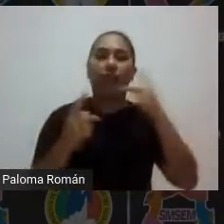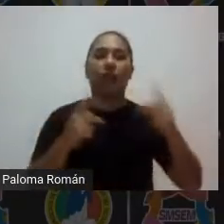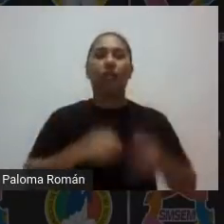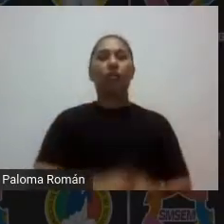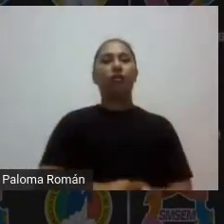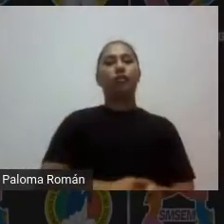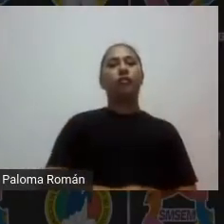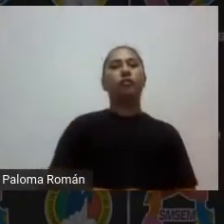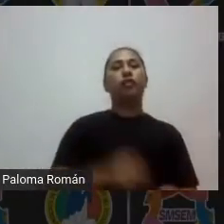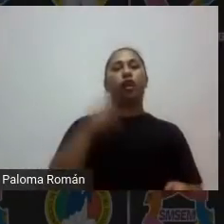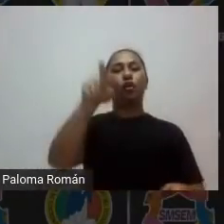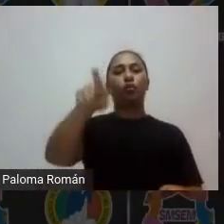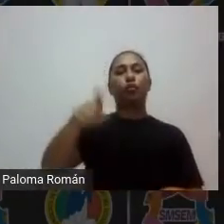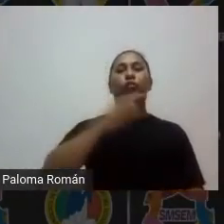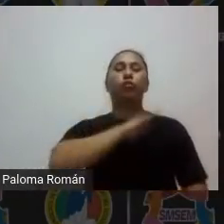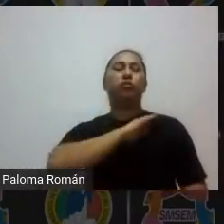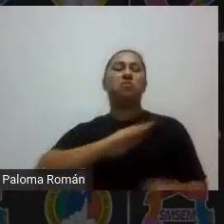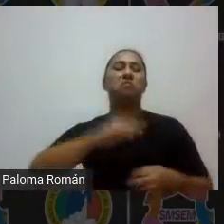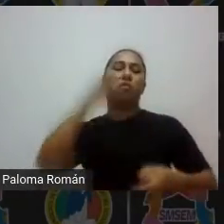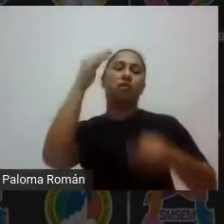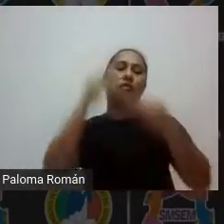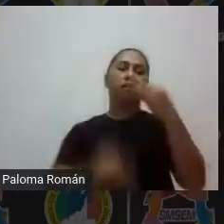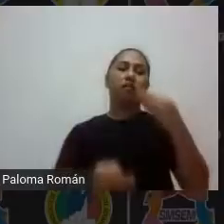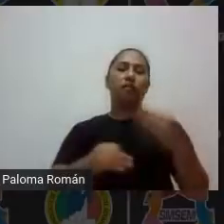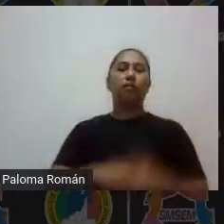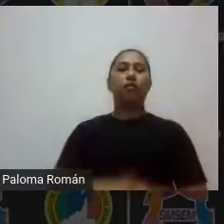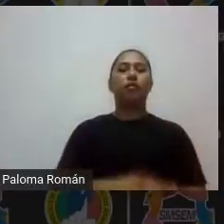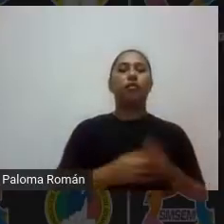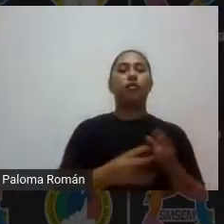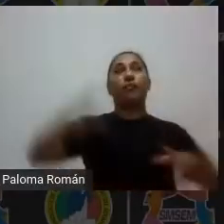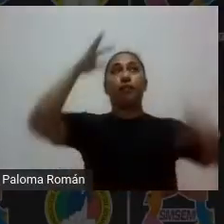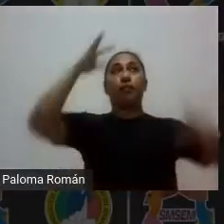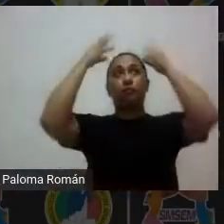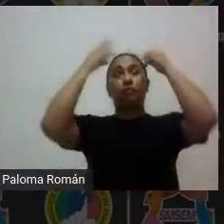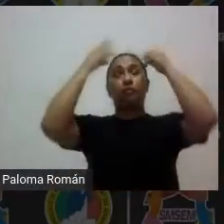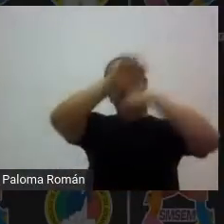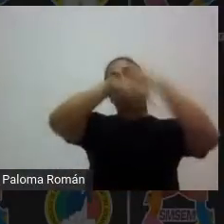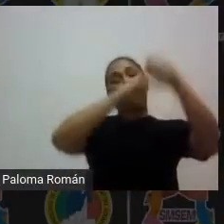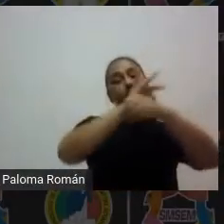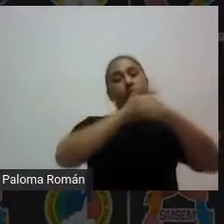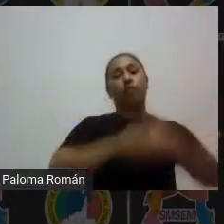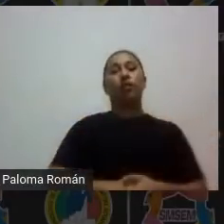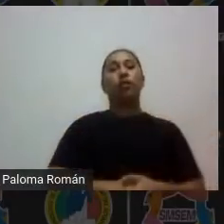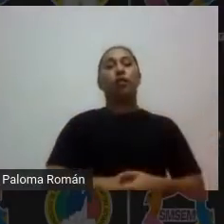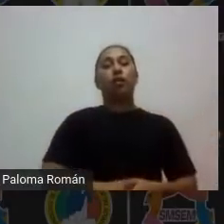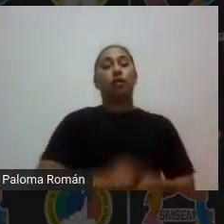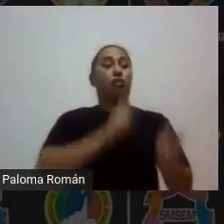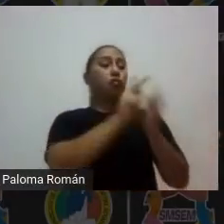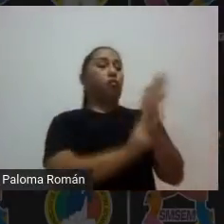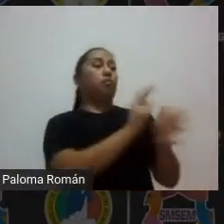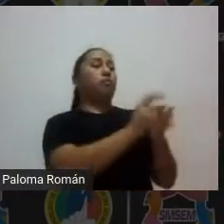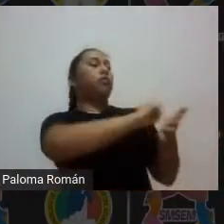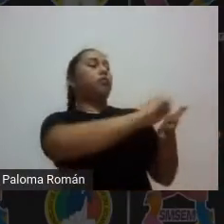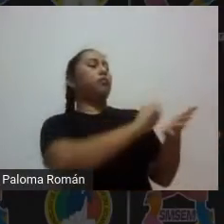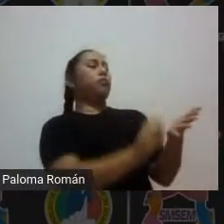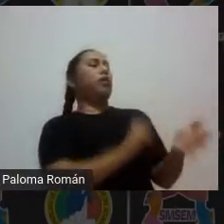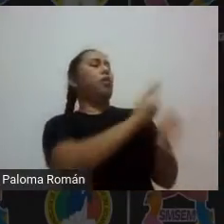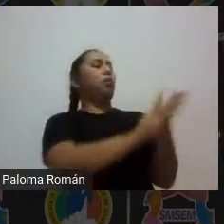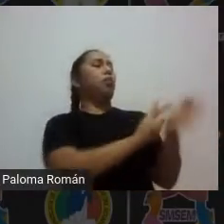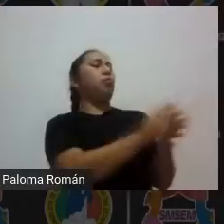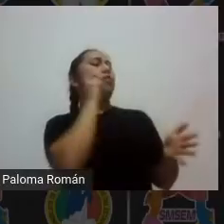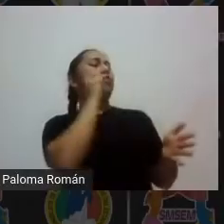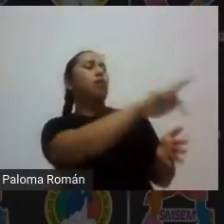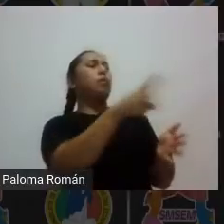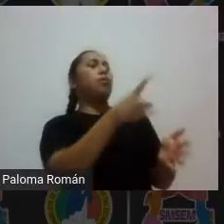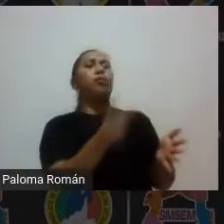pidiendo al final al final del aprendizaje basado en fenómenos que si un vídeo screen que si un pautún que si un book